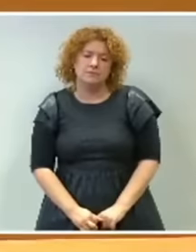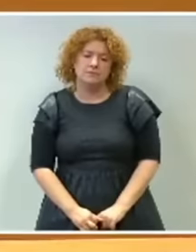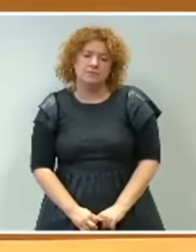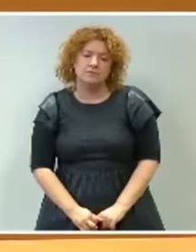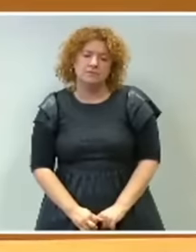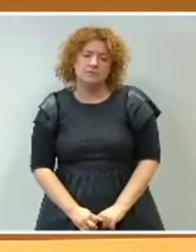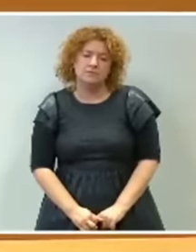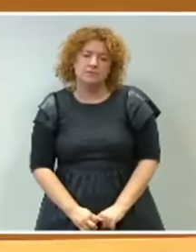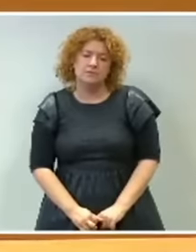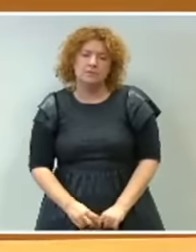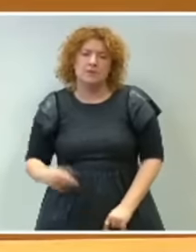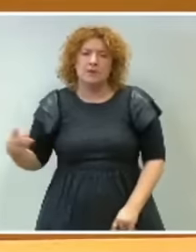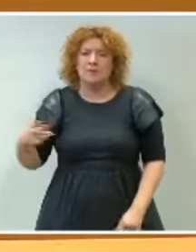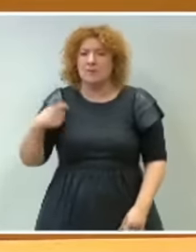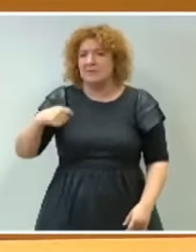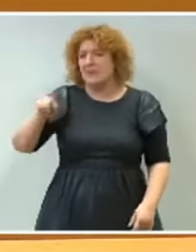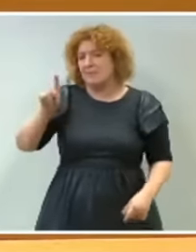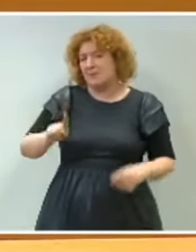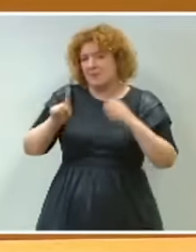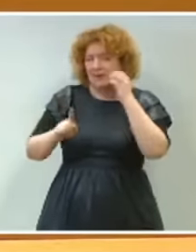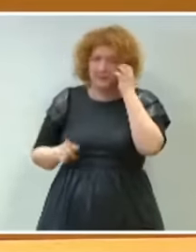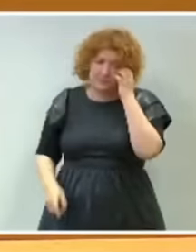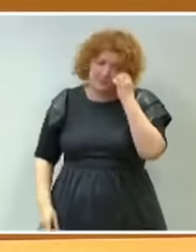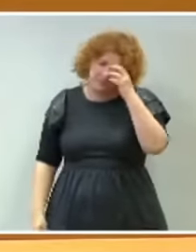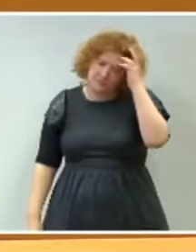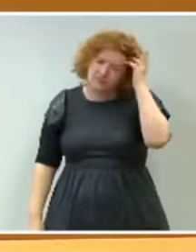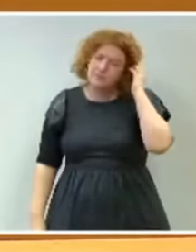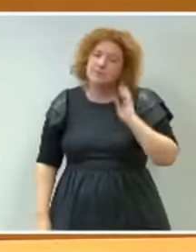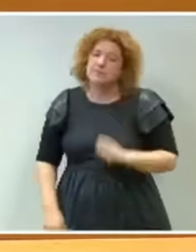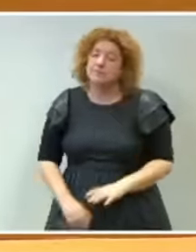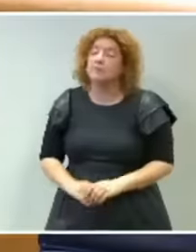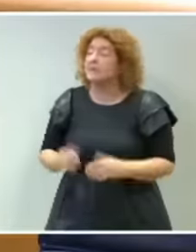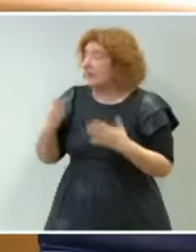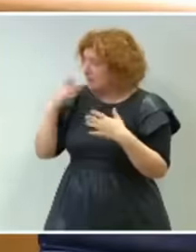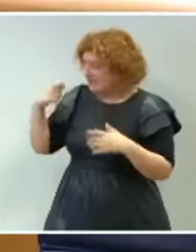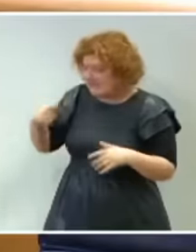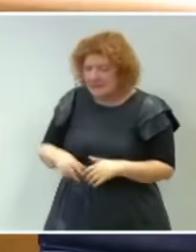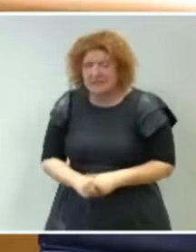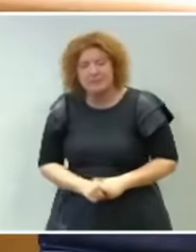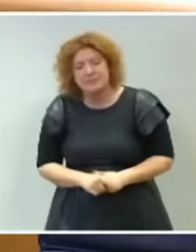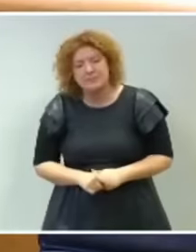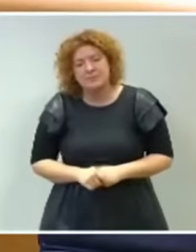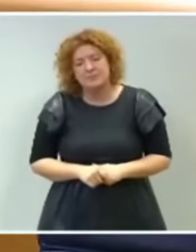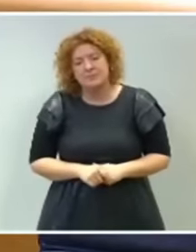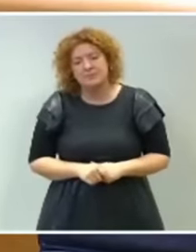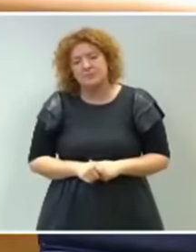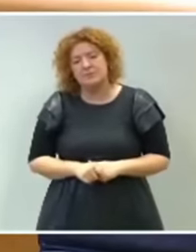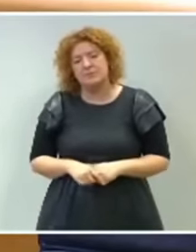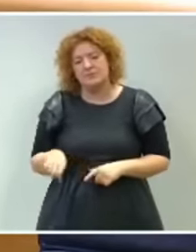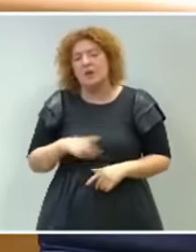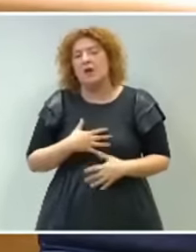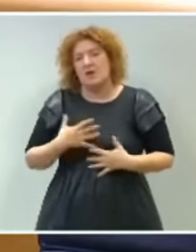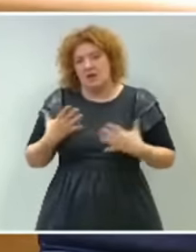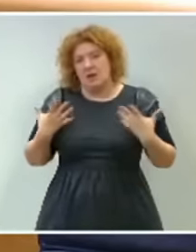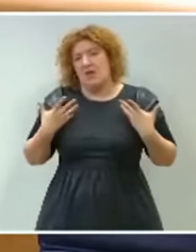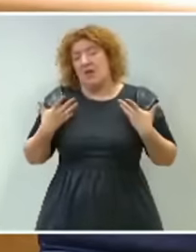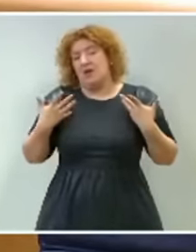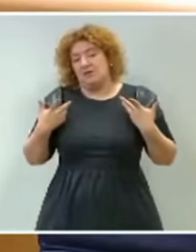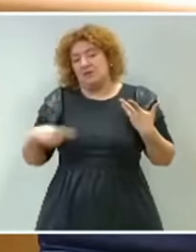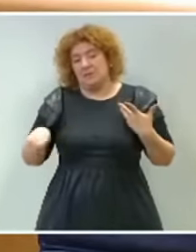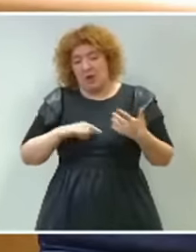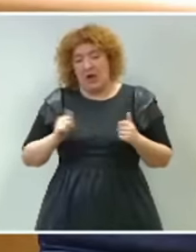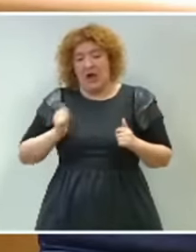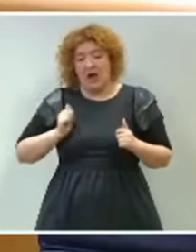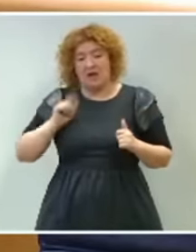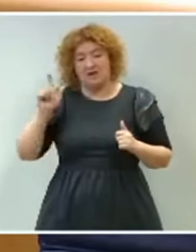Señora vicepresidenta Primera, tiene la palabra. Sí, muchas gracias. Señor presidente, desahogo. Señora García, hoy que